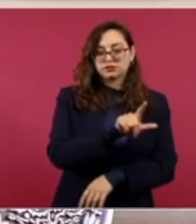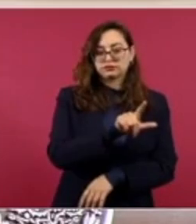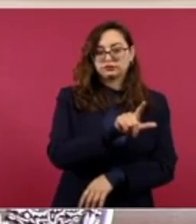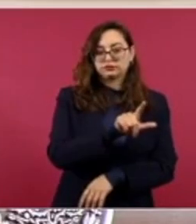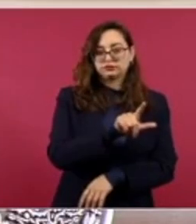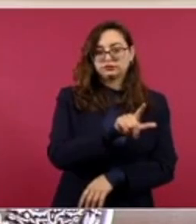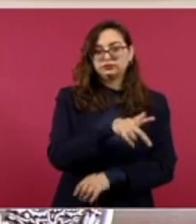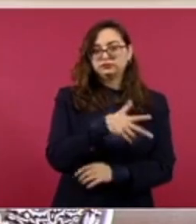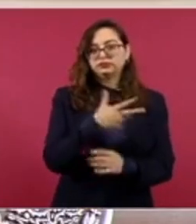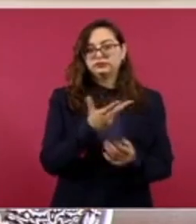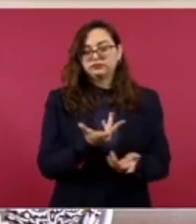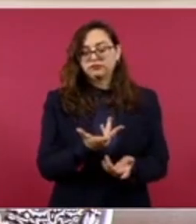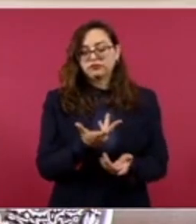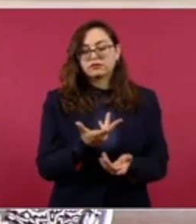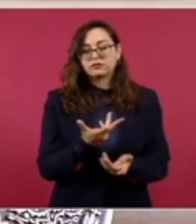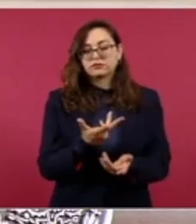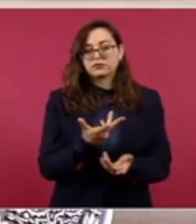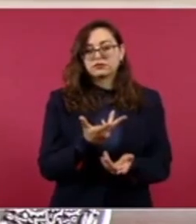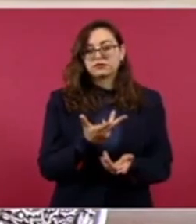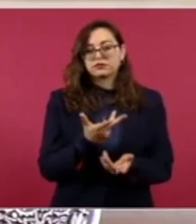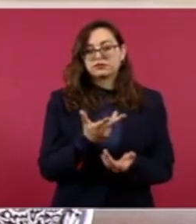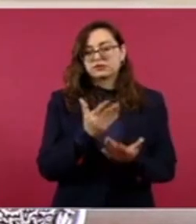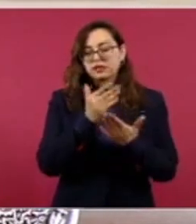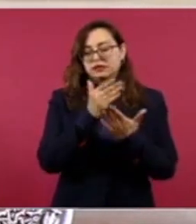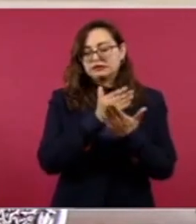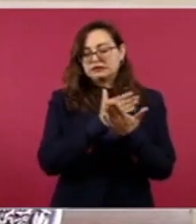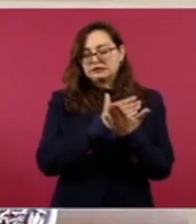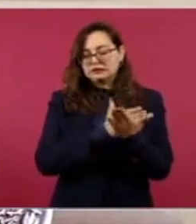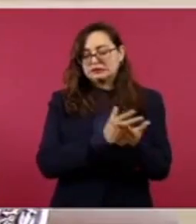definirse la agenda.